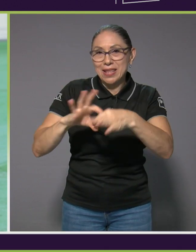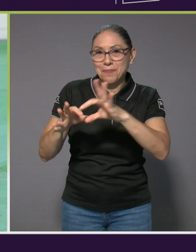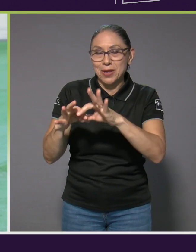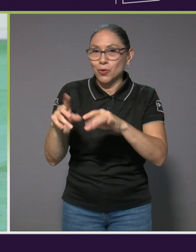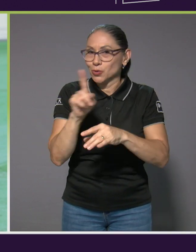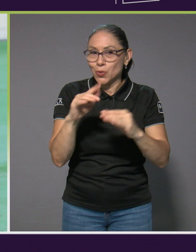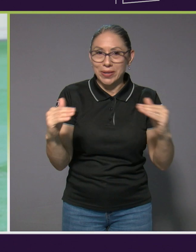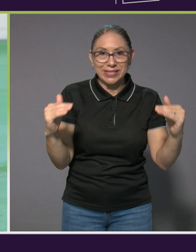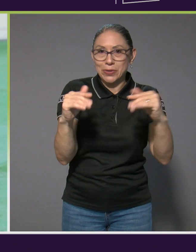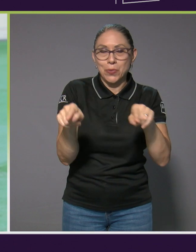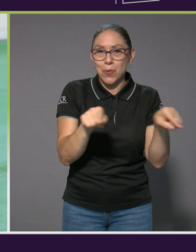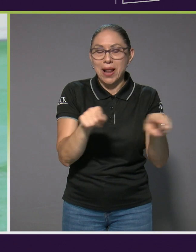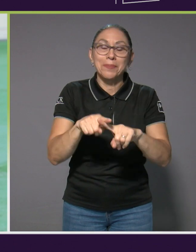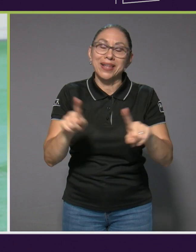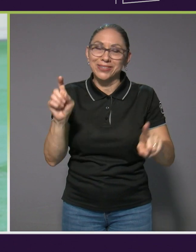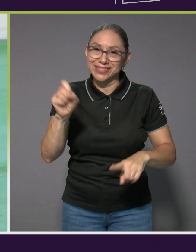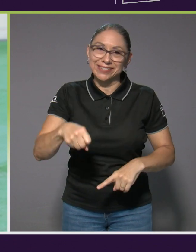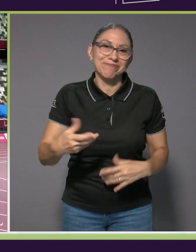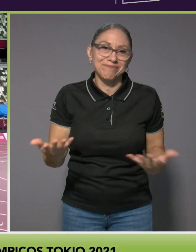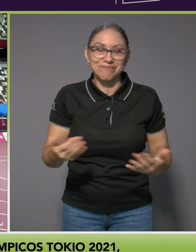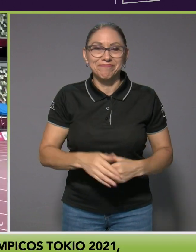pero sí.